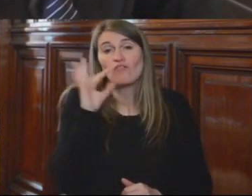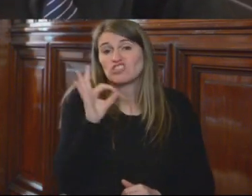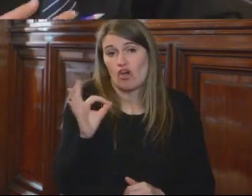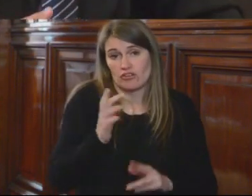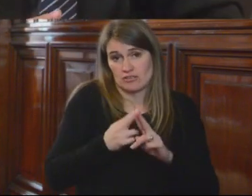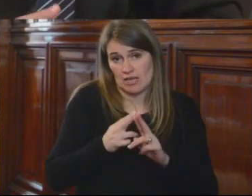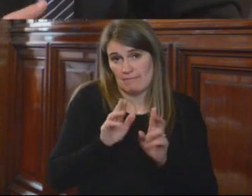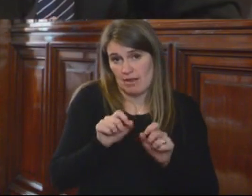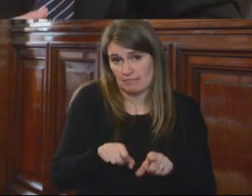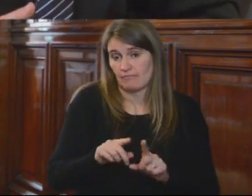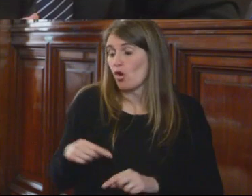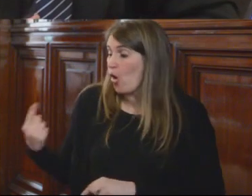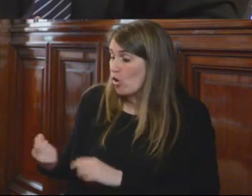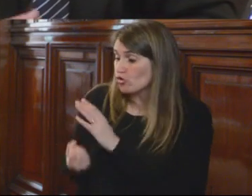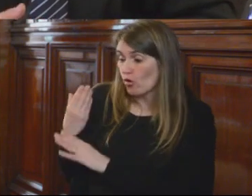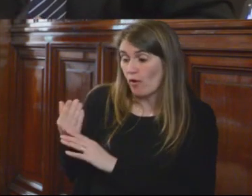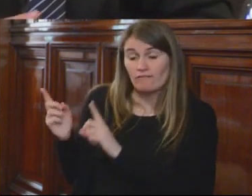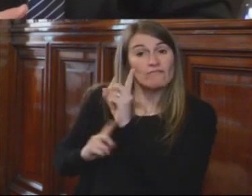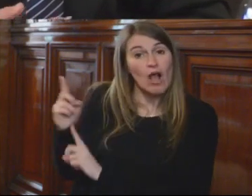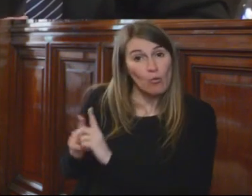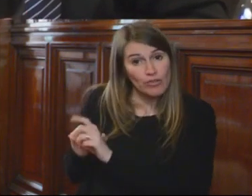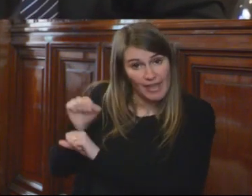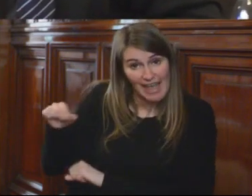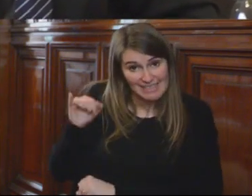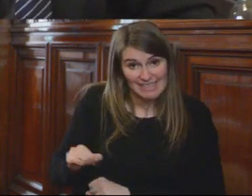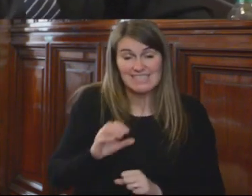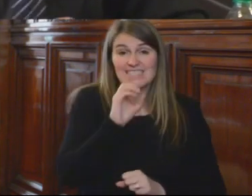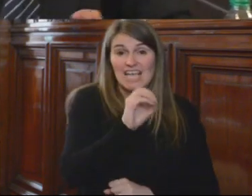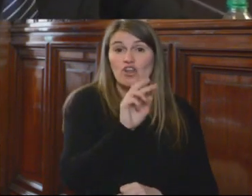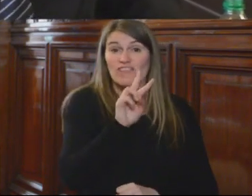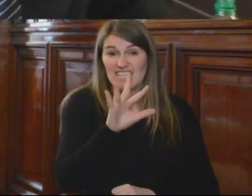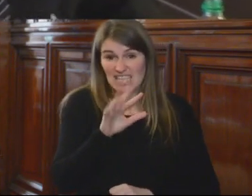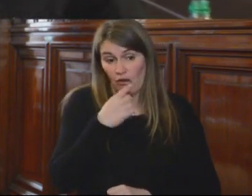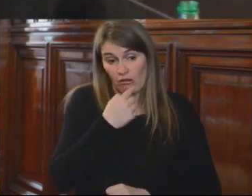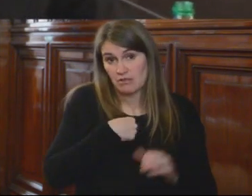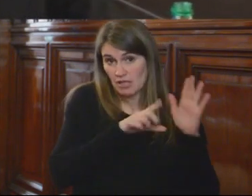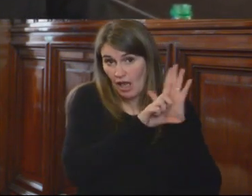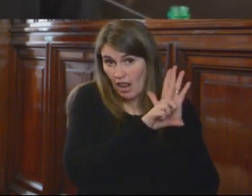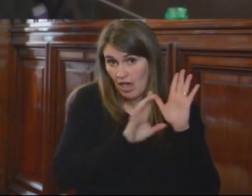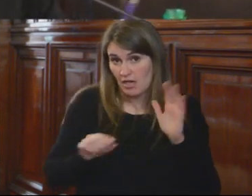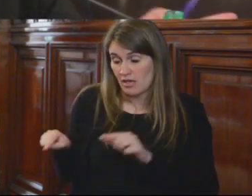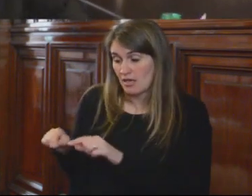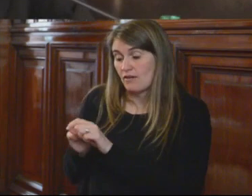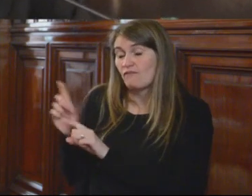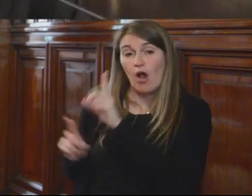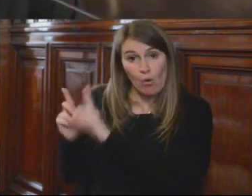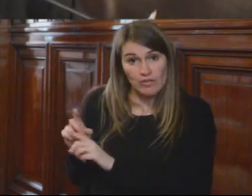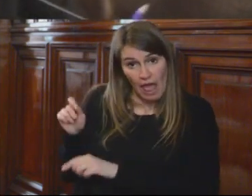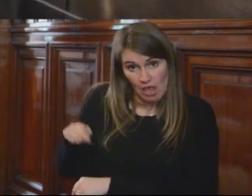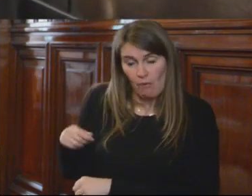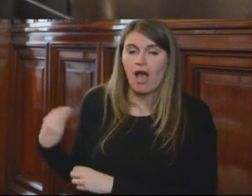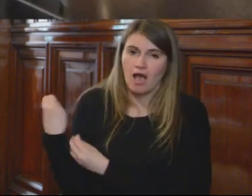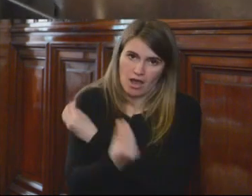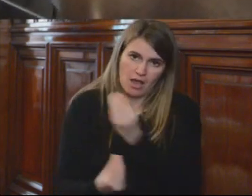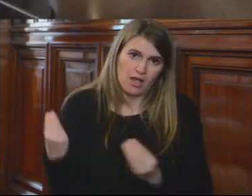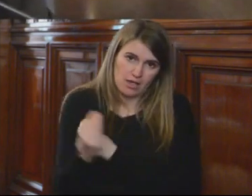judicial de acuerdo a la normativa vigente que es la ley 025. No se puede hablar entonces de que se ha infringido un debido proceso porque aquí no